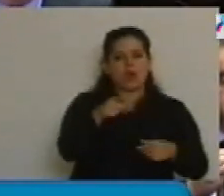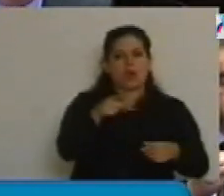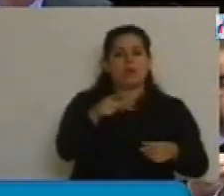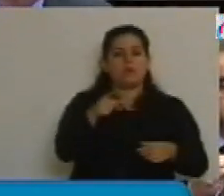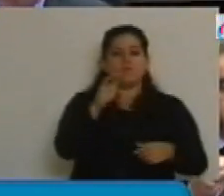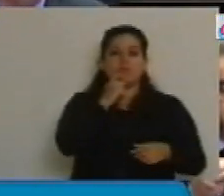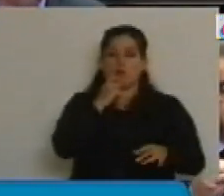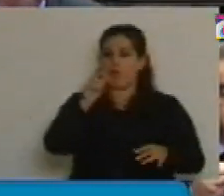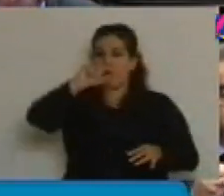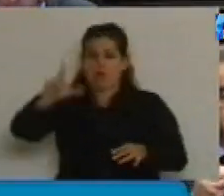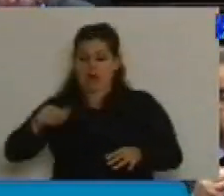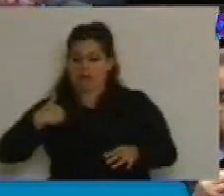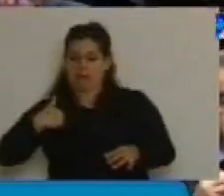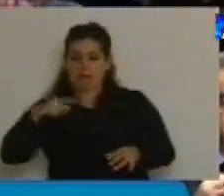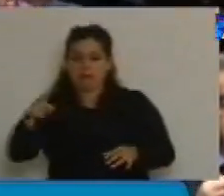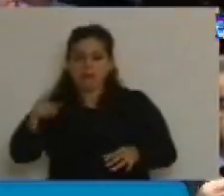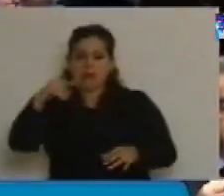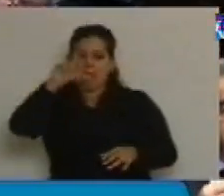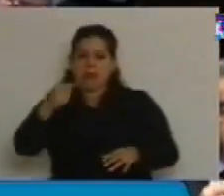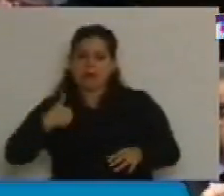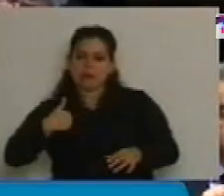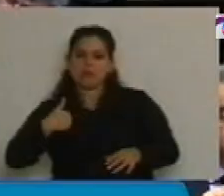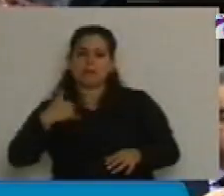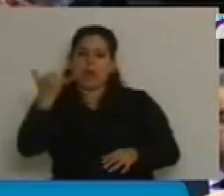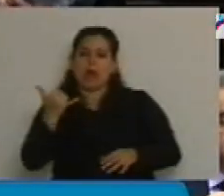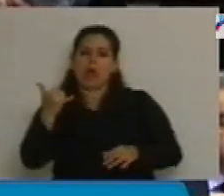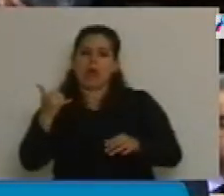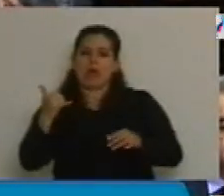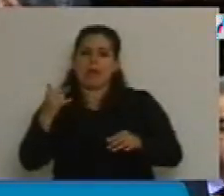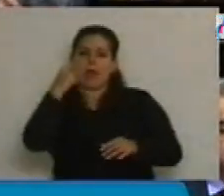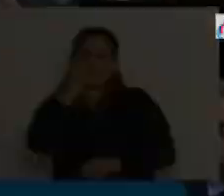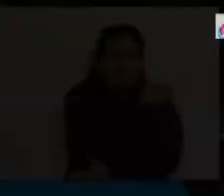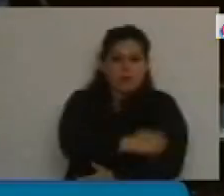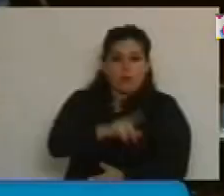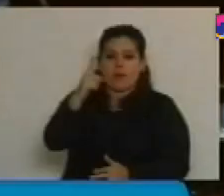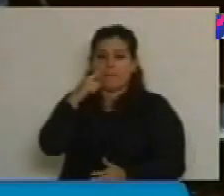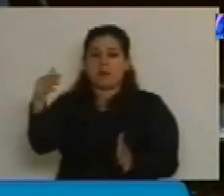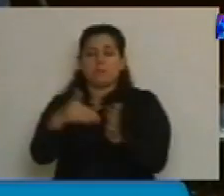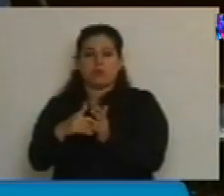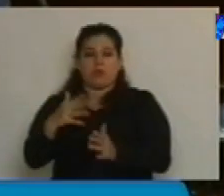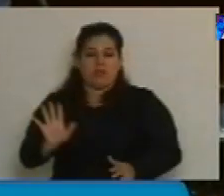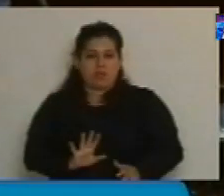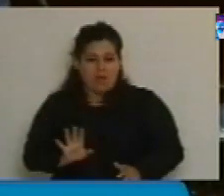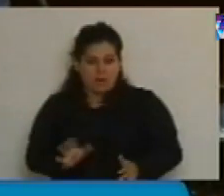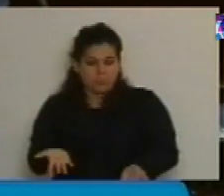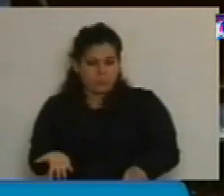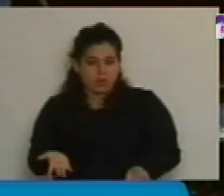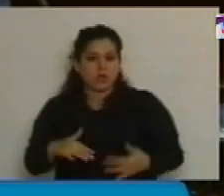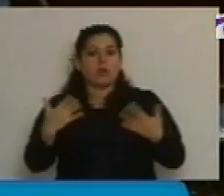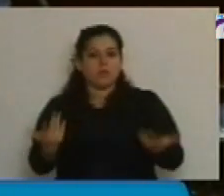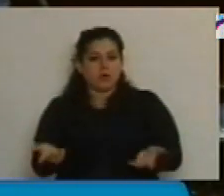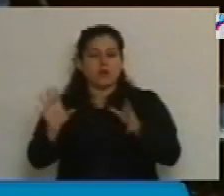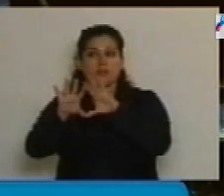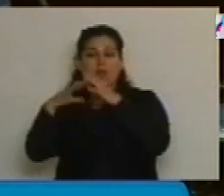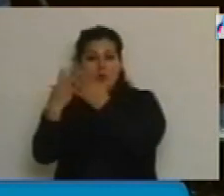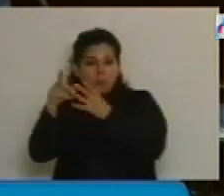la República Argentina prácticamente ha radicado los niveles de indigencia y hambre. Efectivamente la política activa por